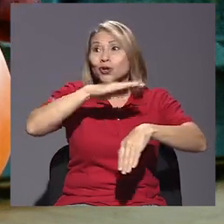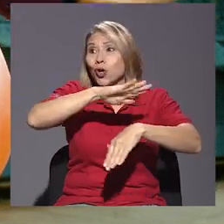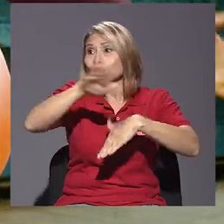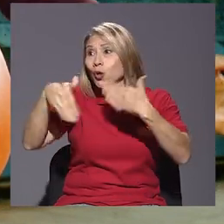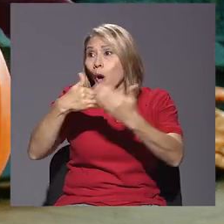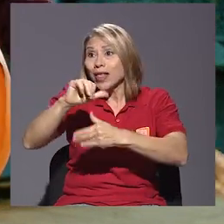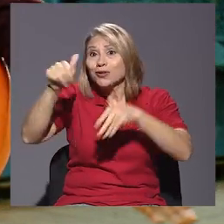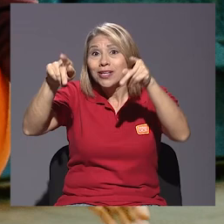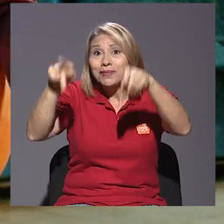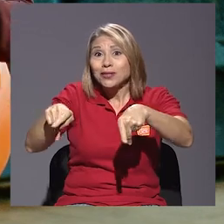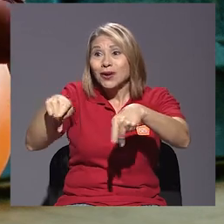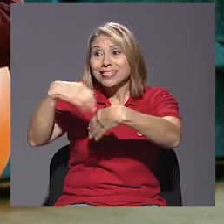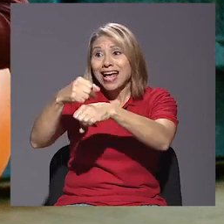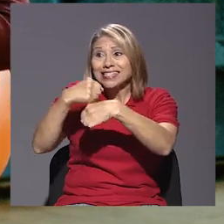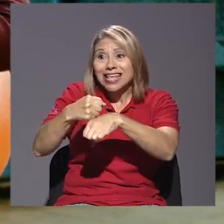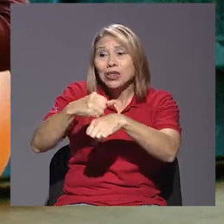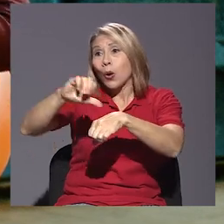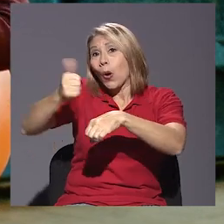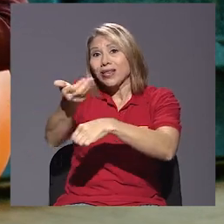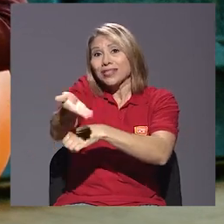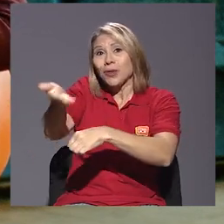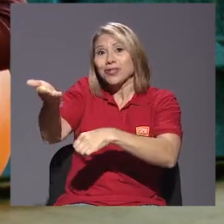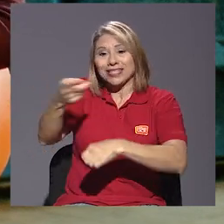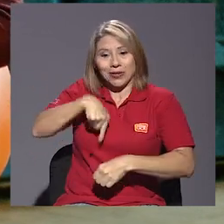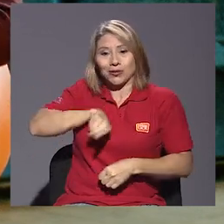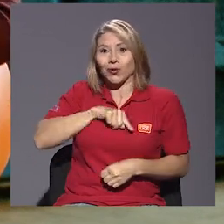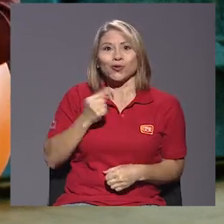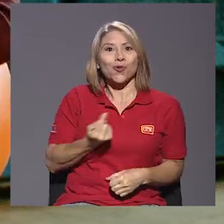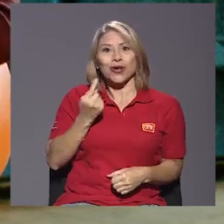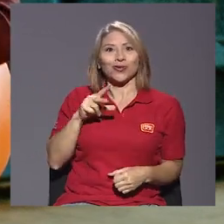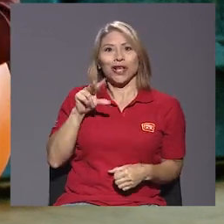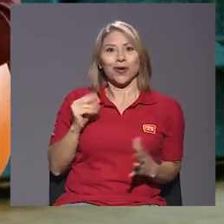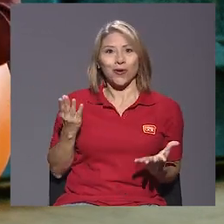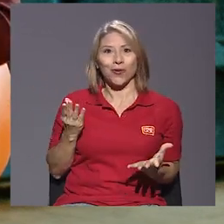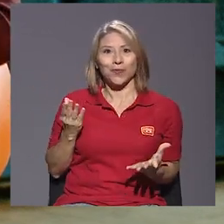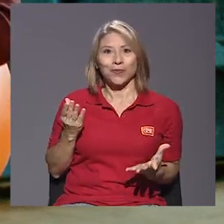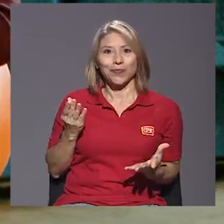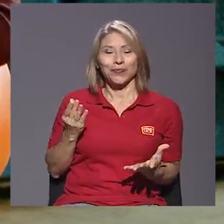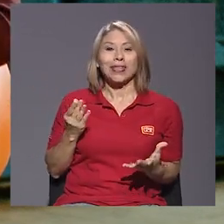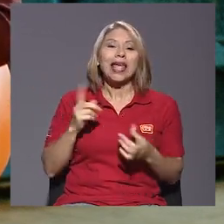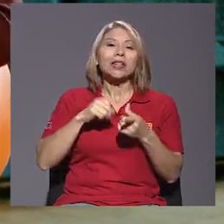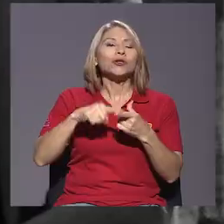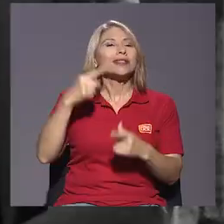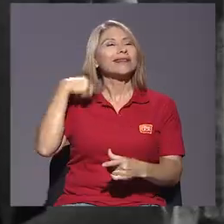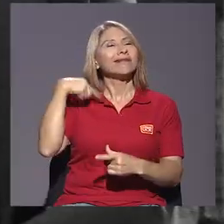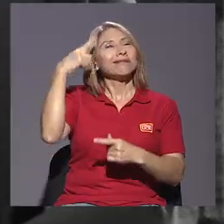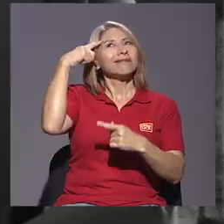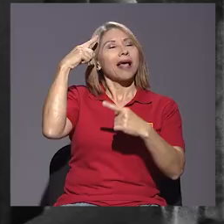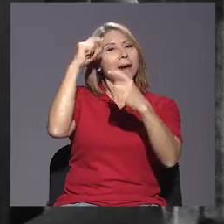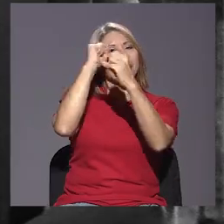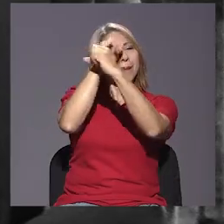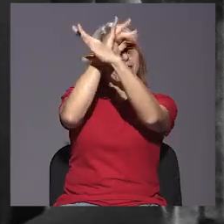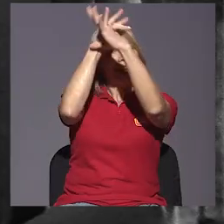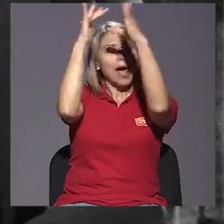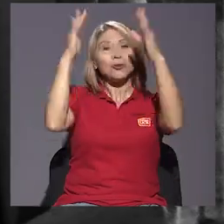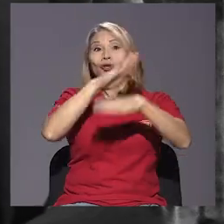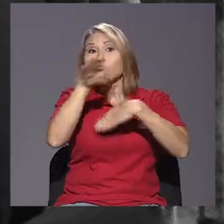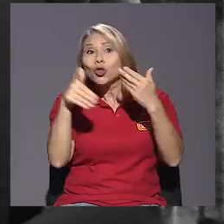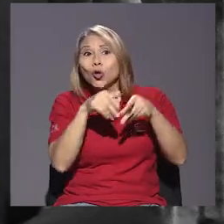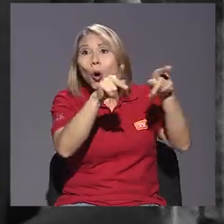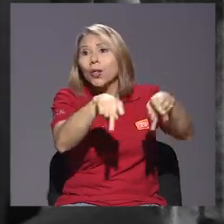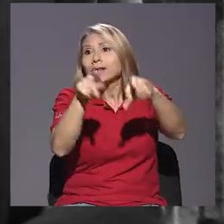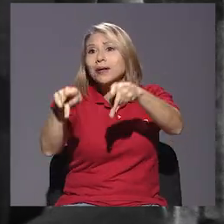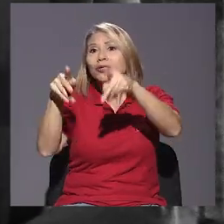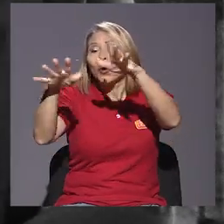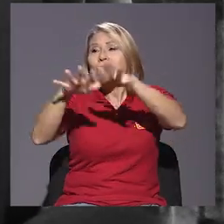están todas haciendo esto y nosotros somos los únicos que no. Entonces nos imaginamos que el resto del mundo está